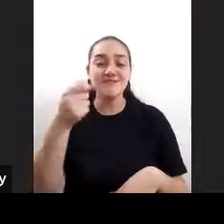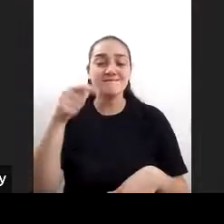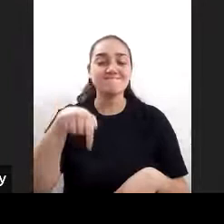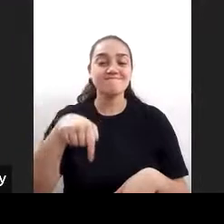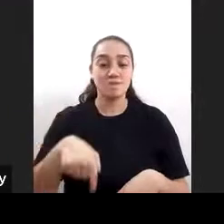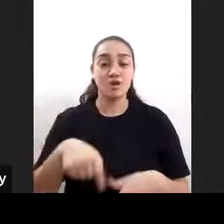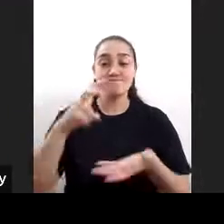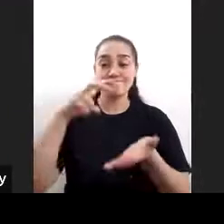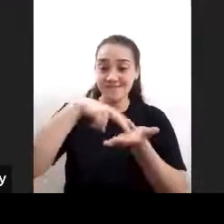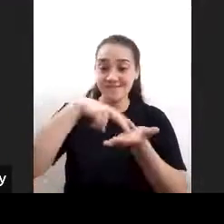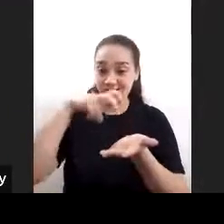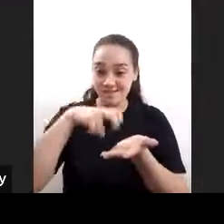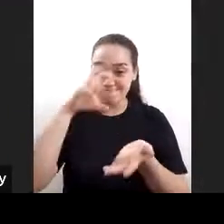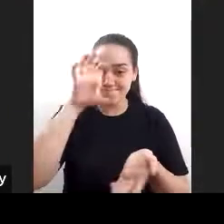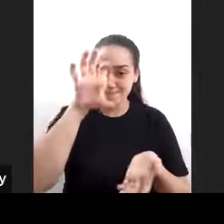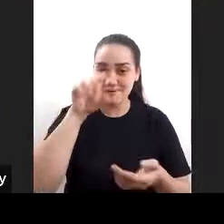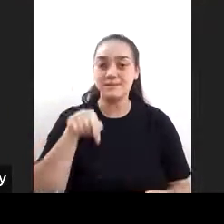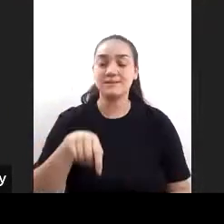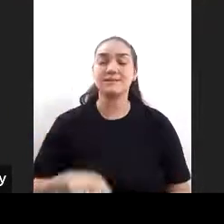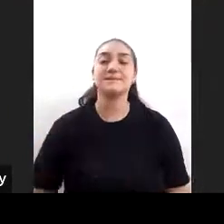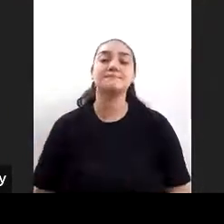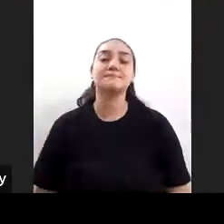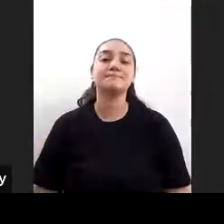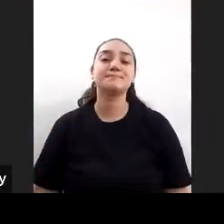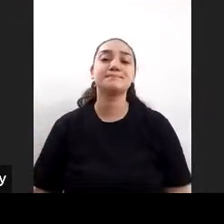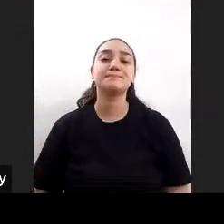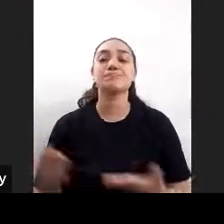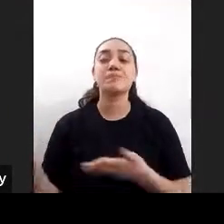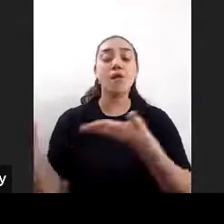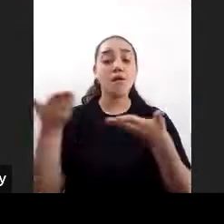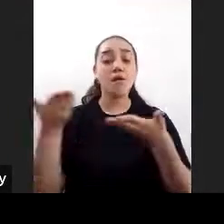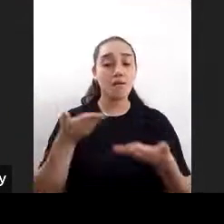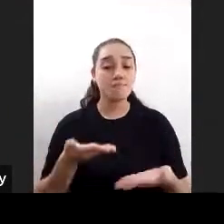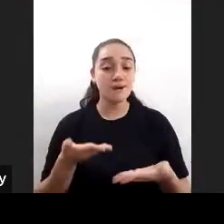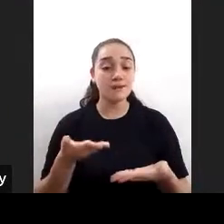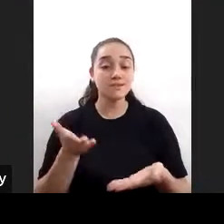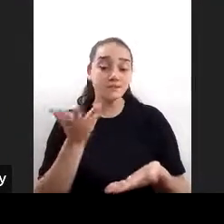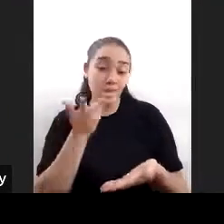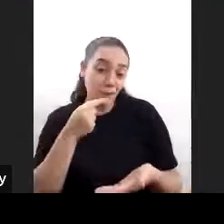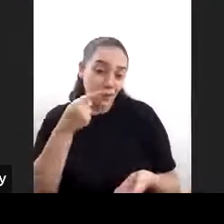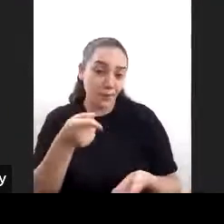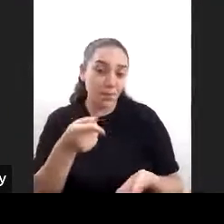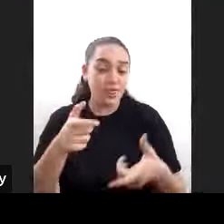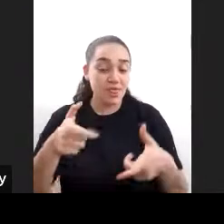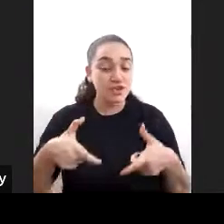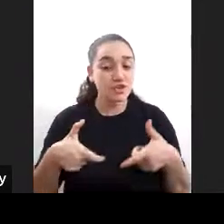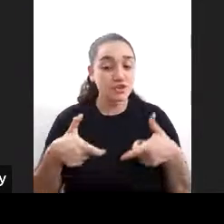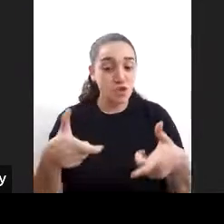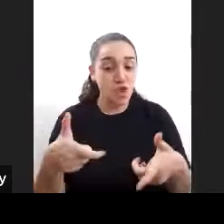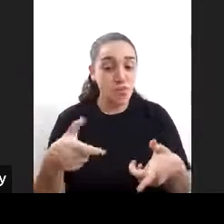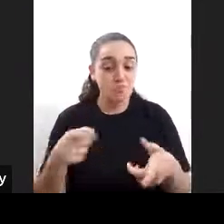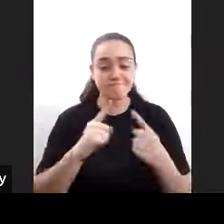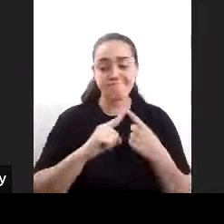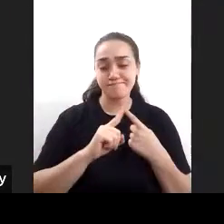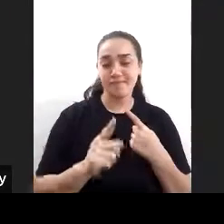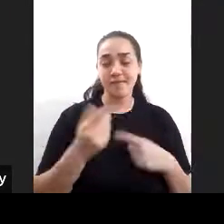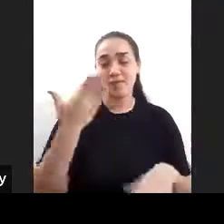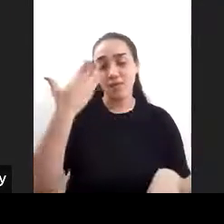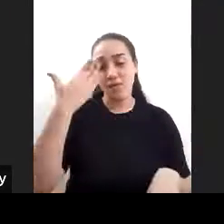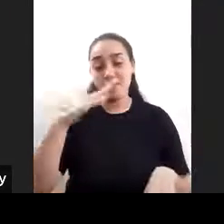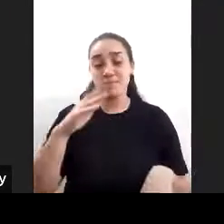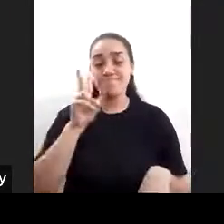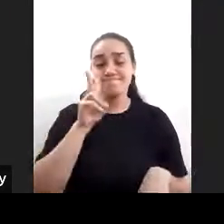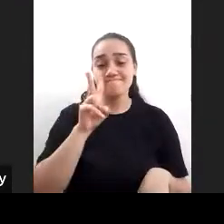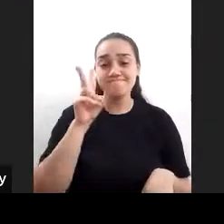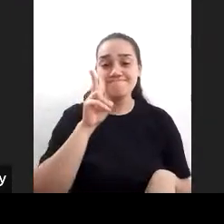y mañana Neuquén así que los invito si les gusta es por canal de YouTube en directo y si no después lo ven se queda todo grabado en el